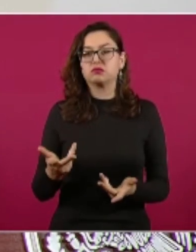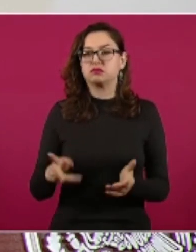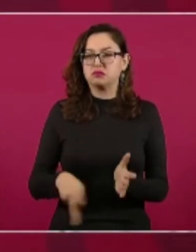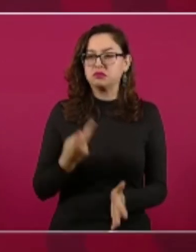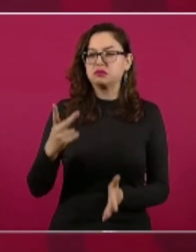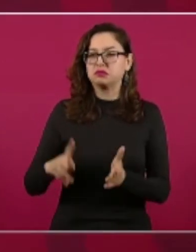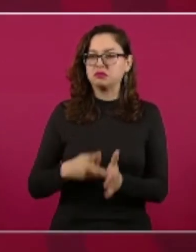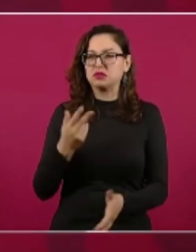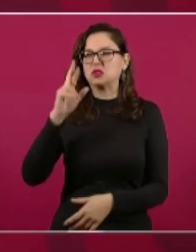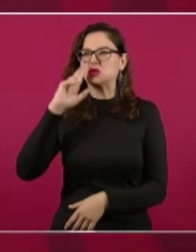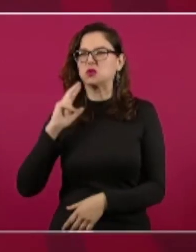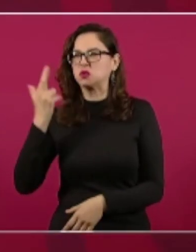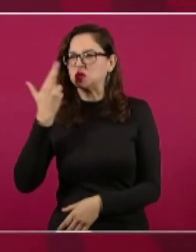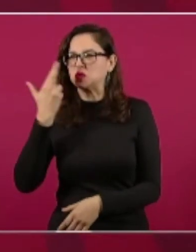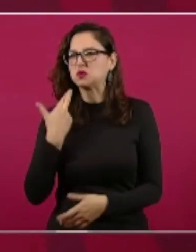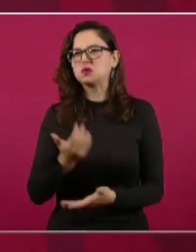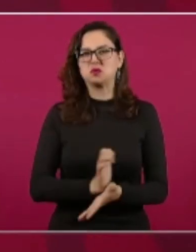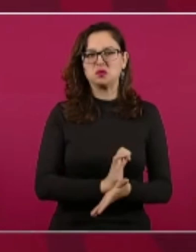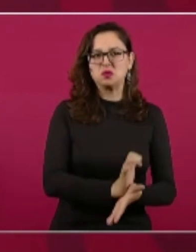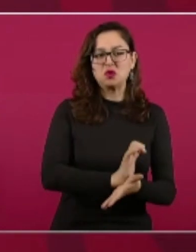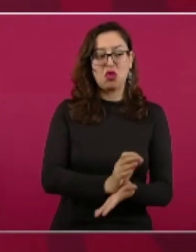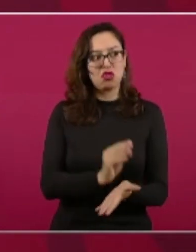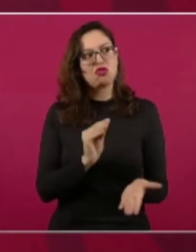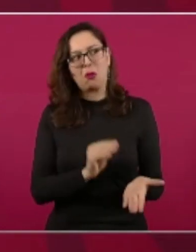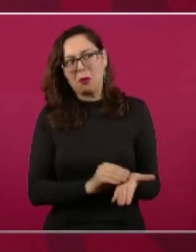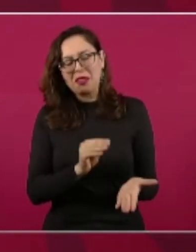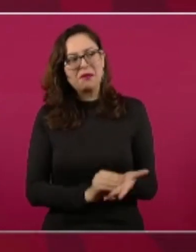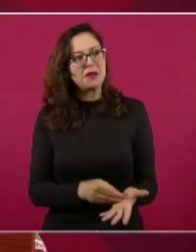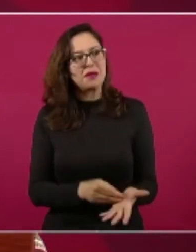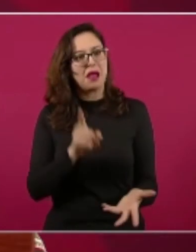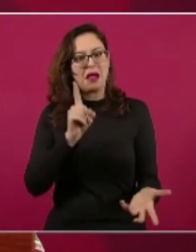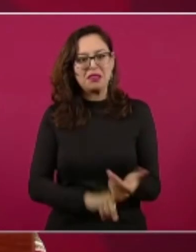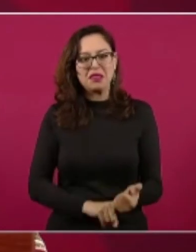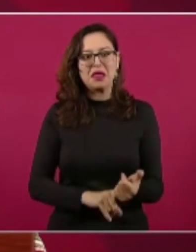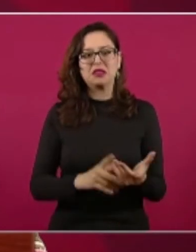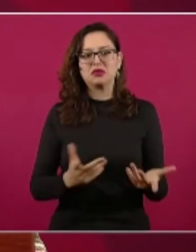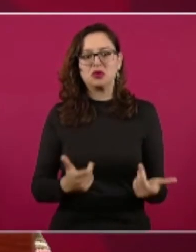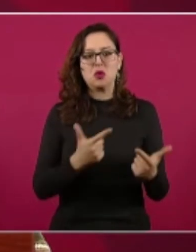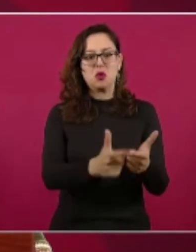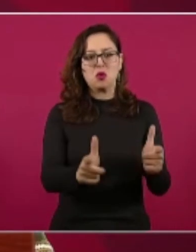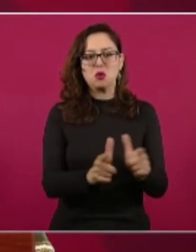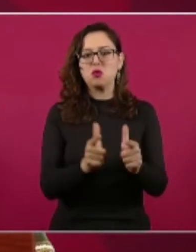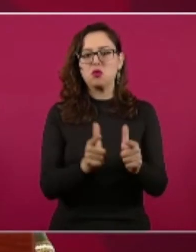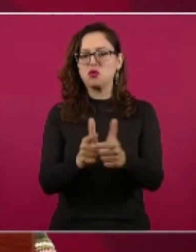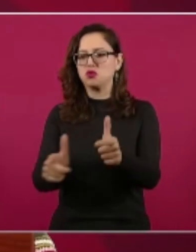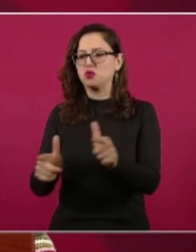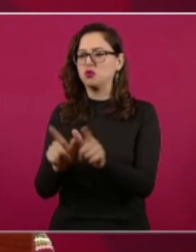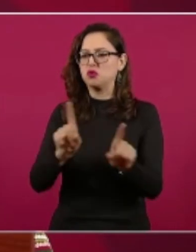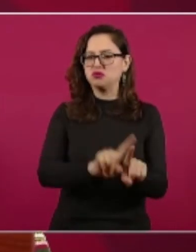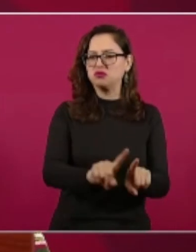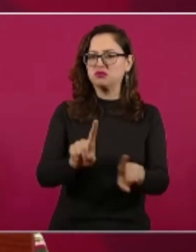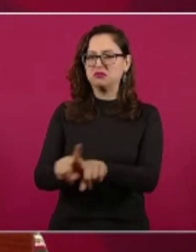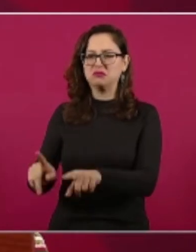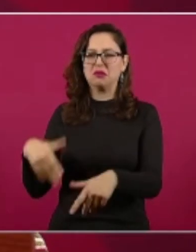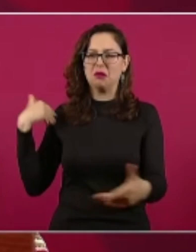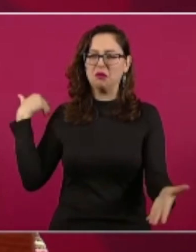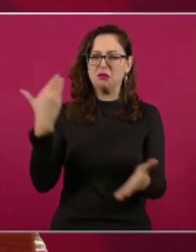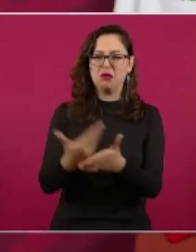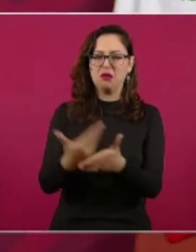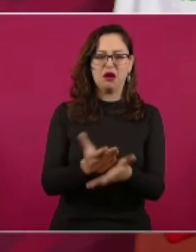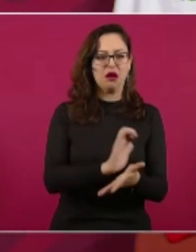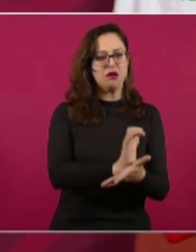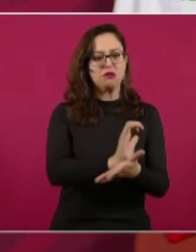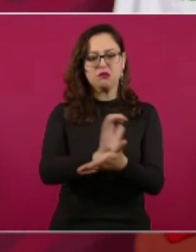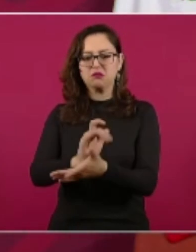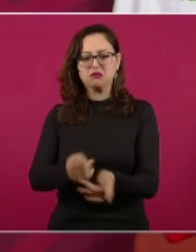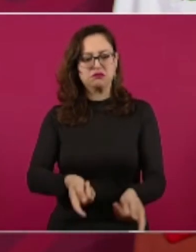de odio, el racismo que va dirigido hacia los grupos históricamente discriminados. Entonces,